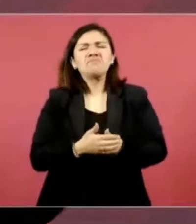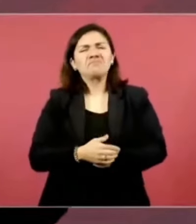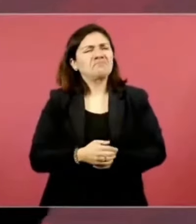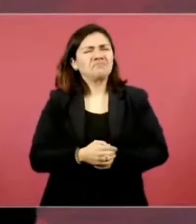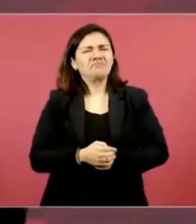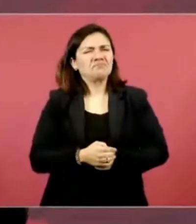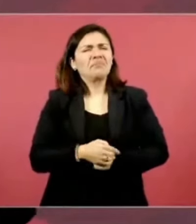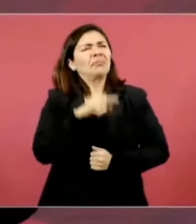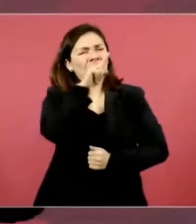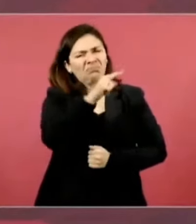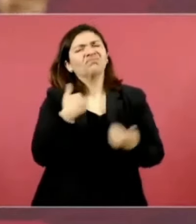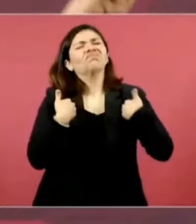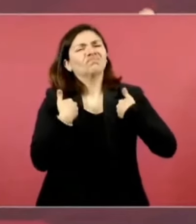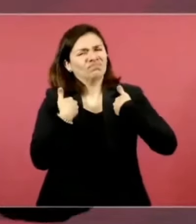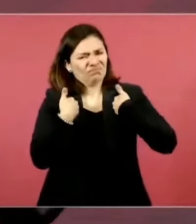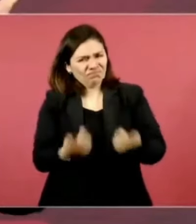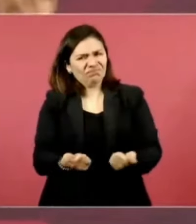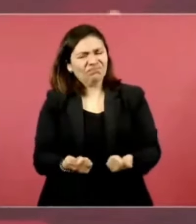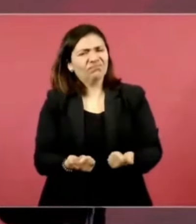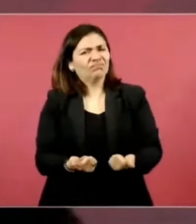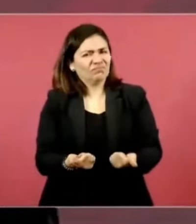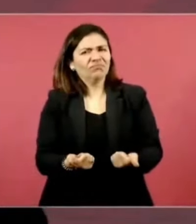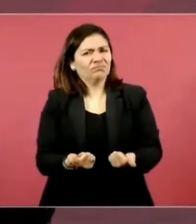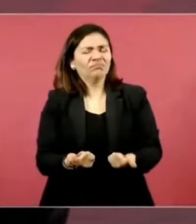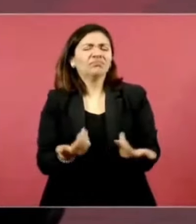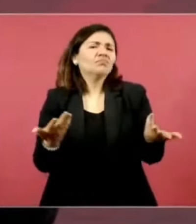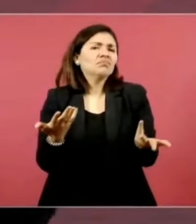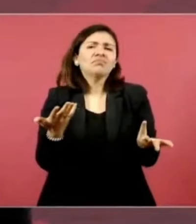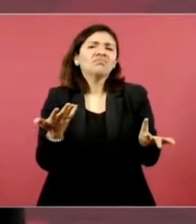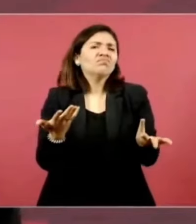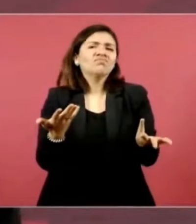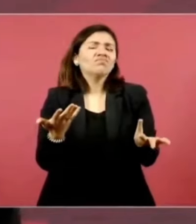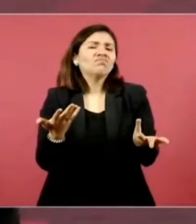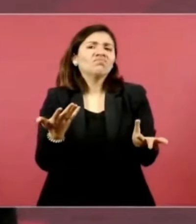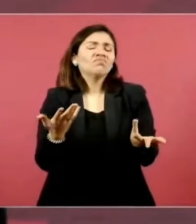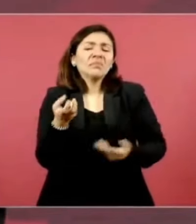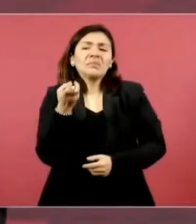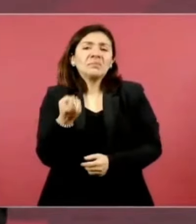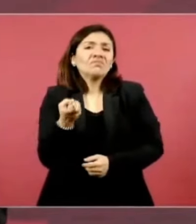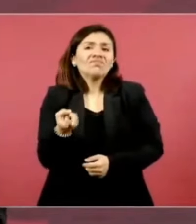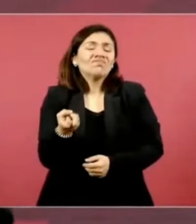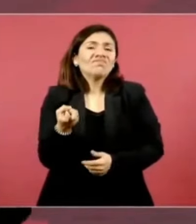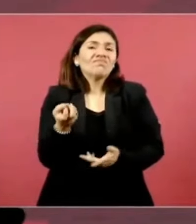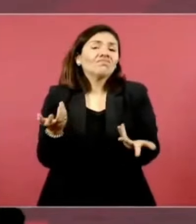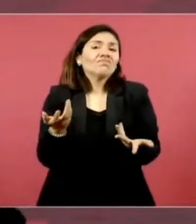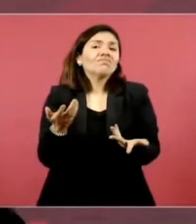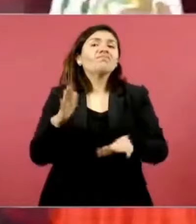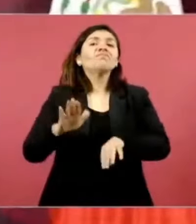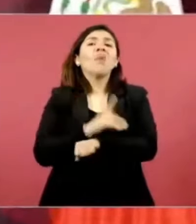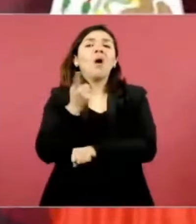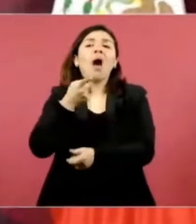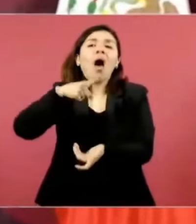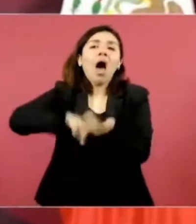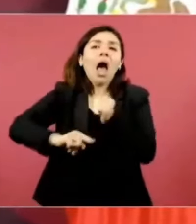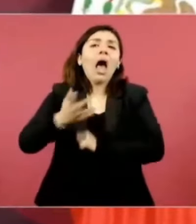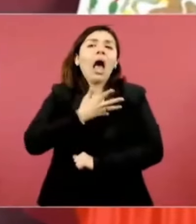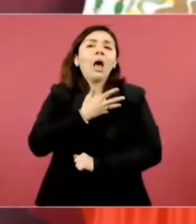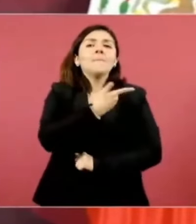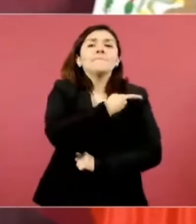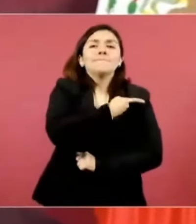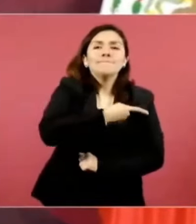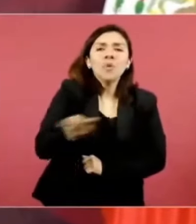Él entiende de que es un fenómeno que tiene que ver con la pobreza de